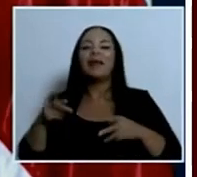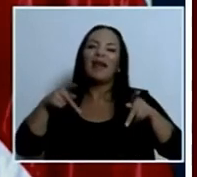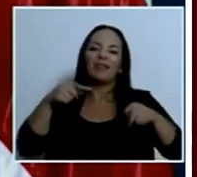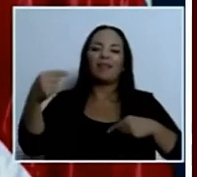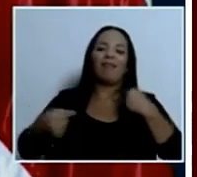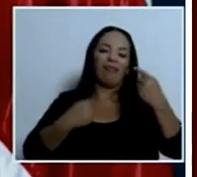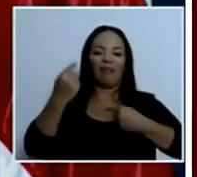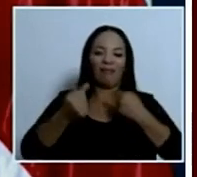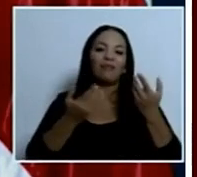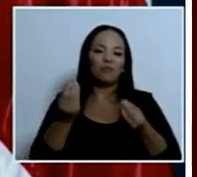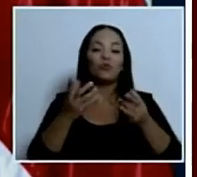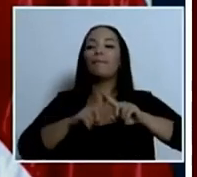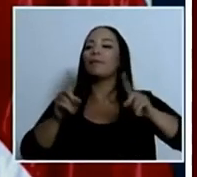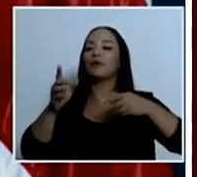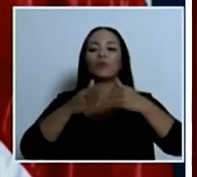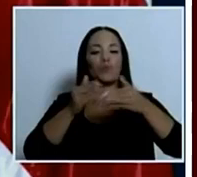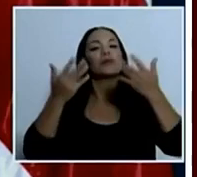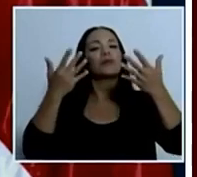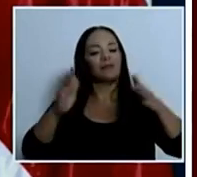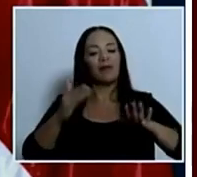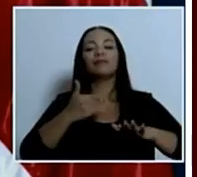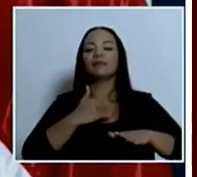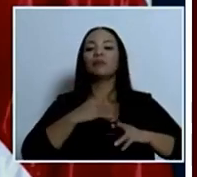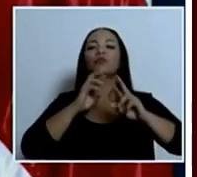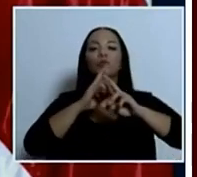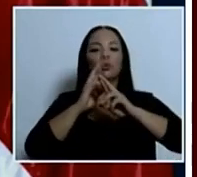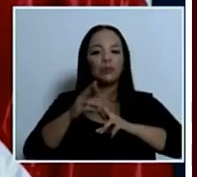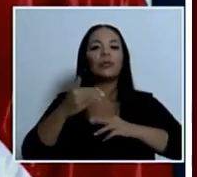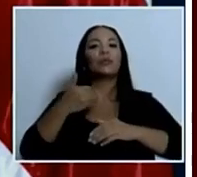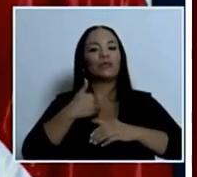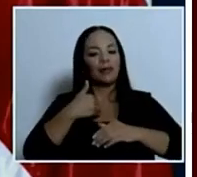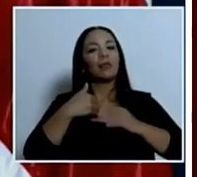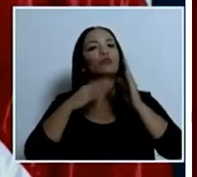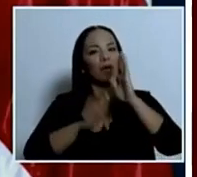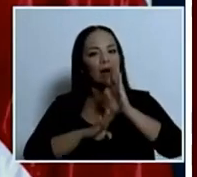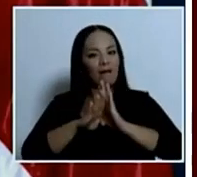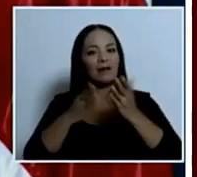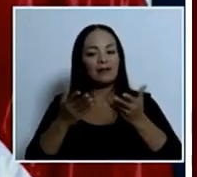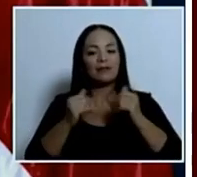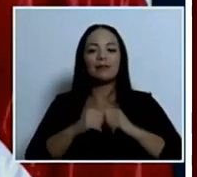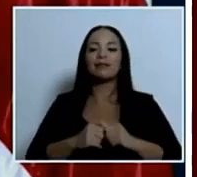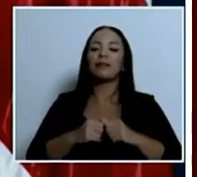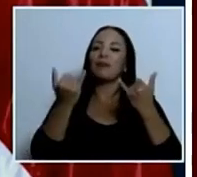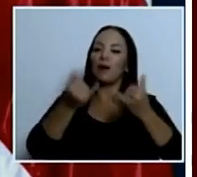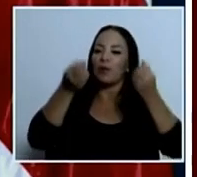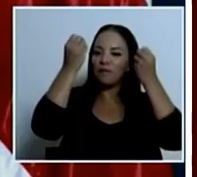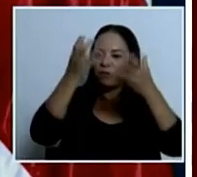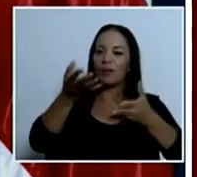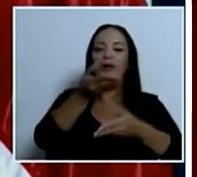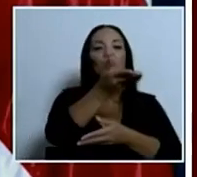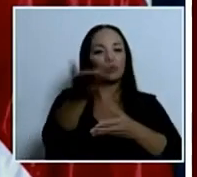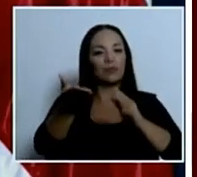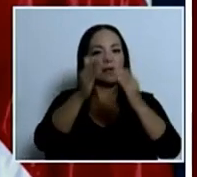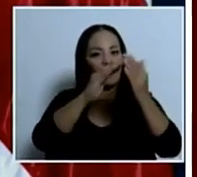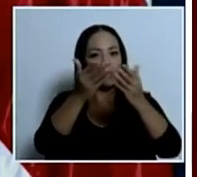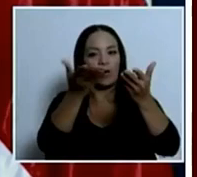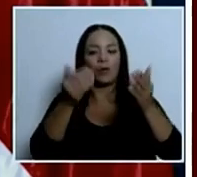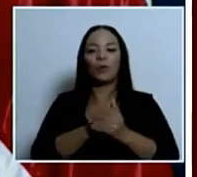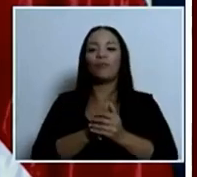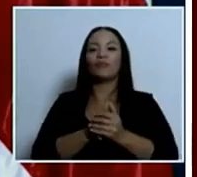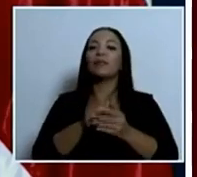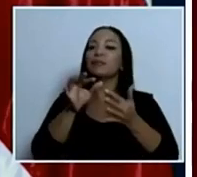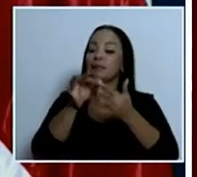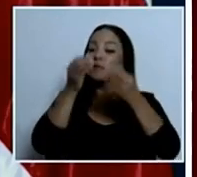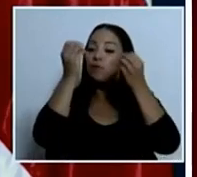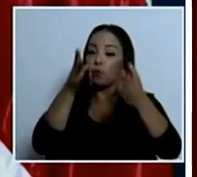resultados y hay avance. Y hay que informarle al pueblo, sobre todo al agricultor, qué